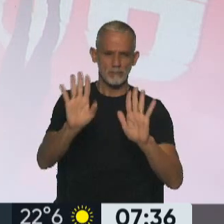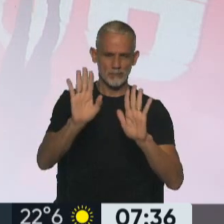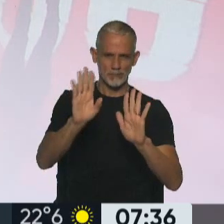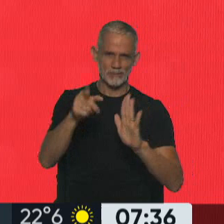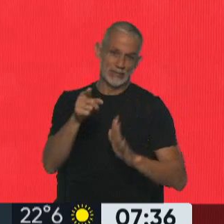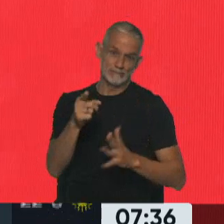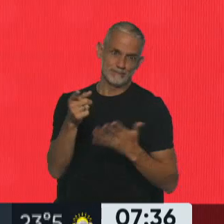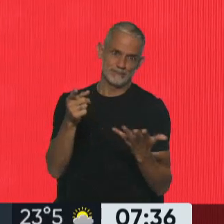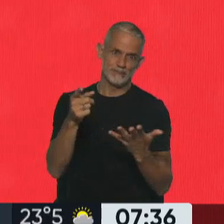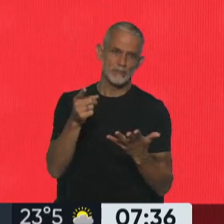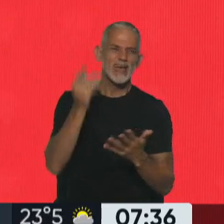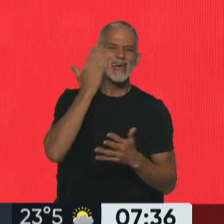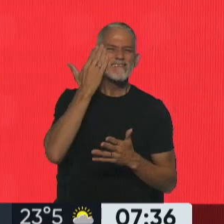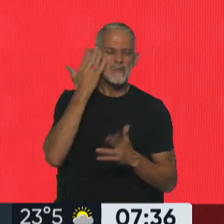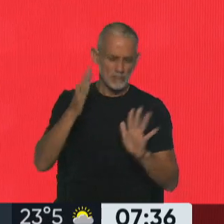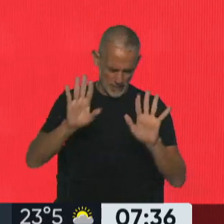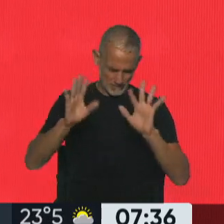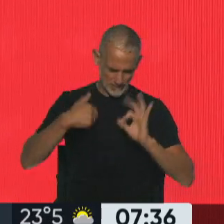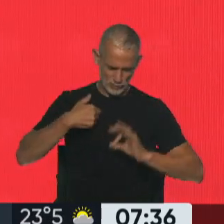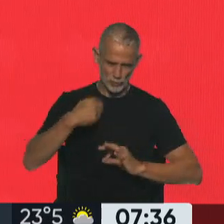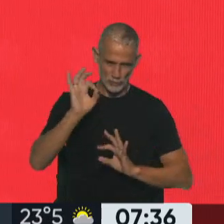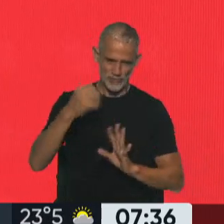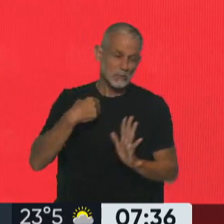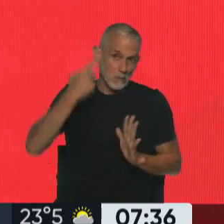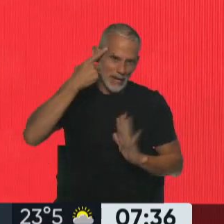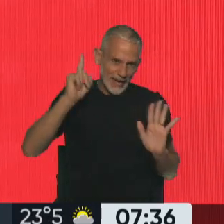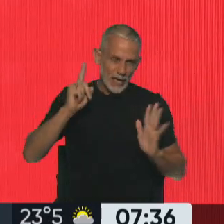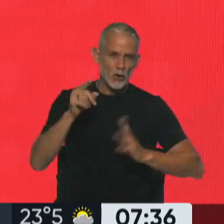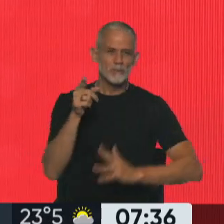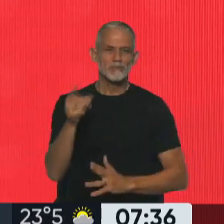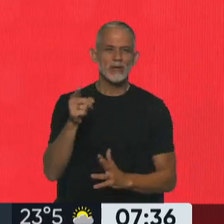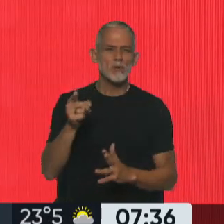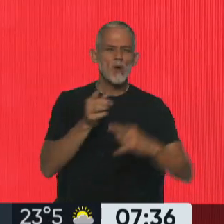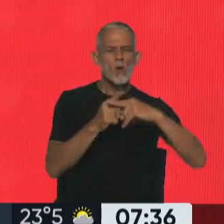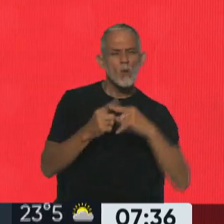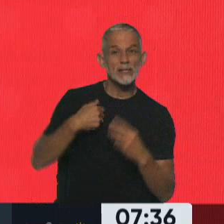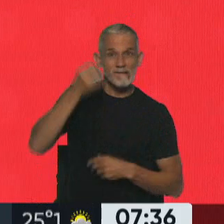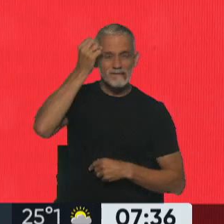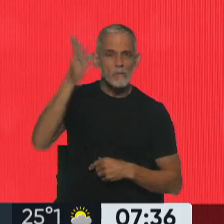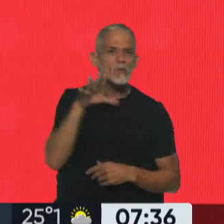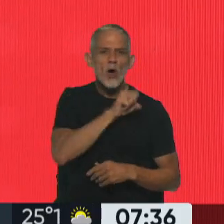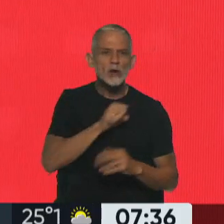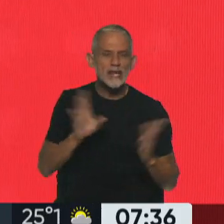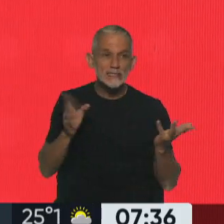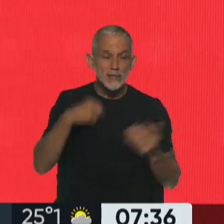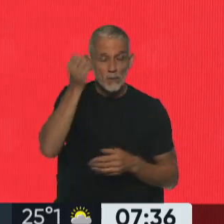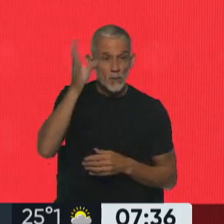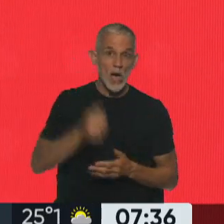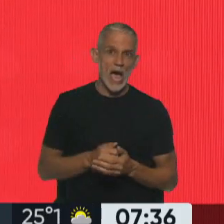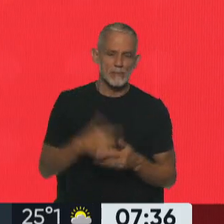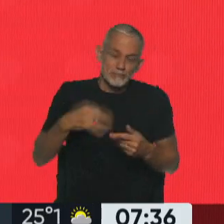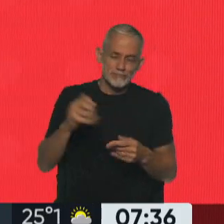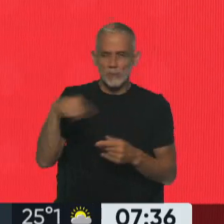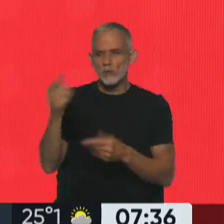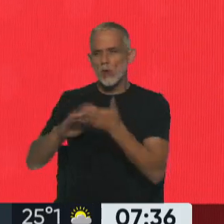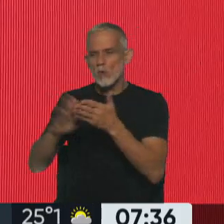¿Sabés? Mi teoría es que debe haber sacado una cuenta, debe haber olvidado la contraseña y entonces tuvo que sacar